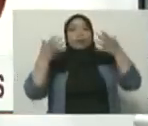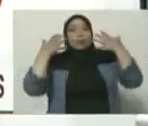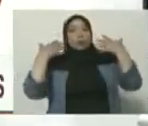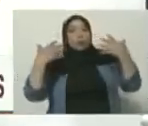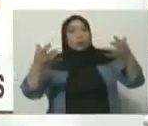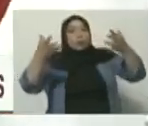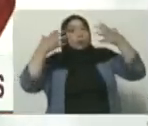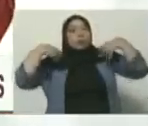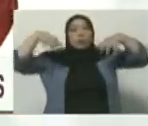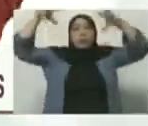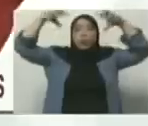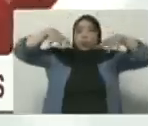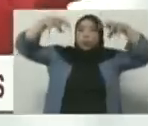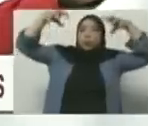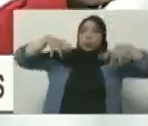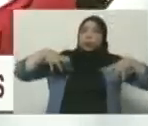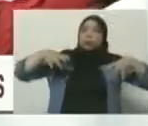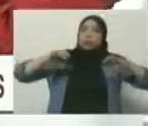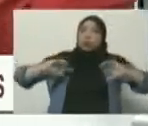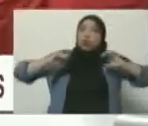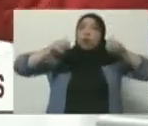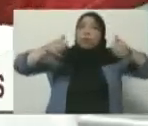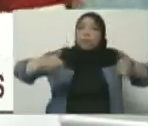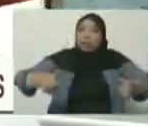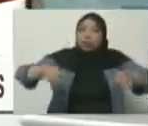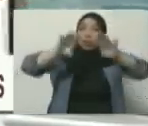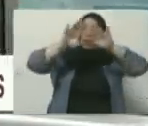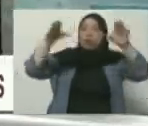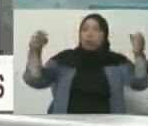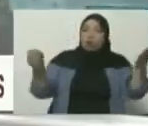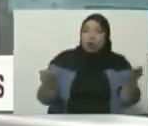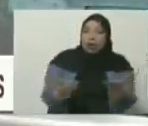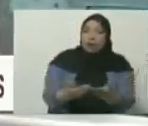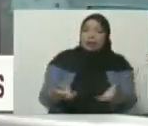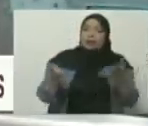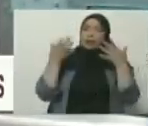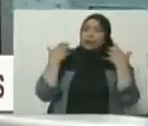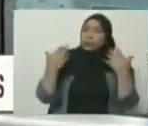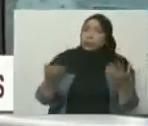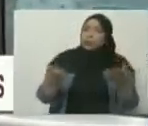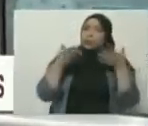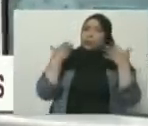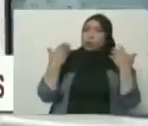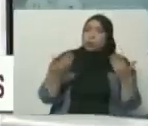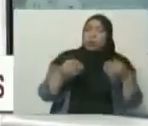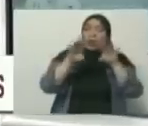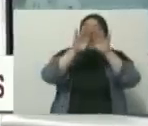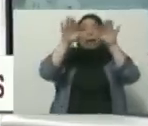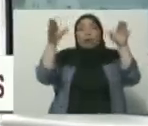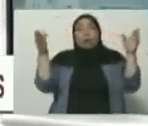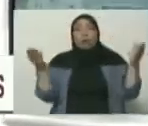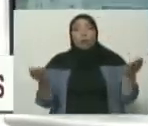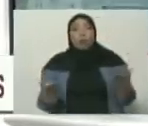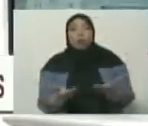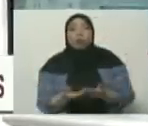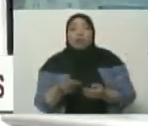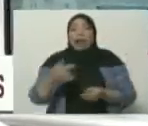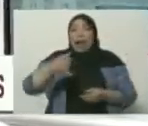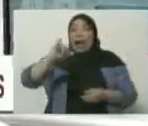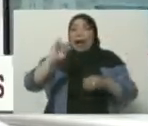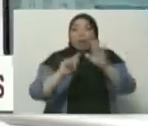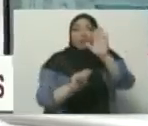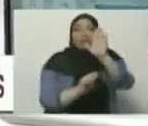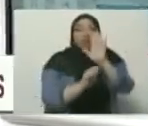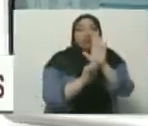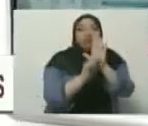climático originado por el calentamiento global. Este ciclón se ha acercado a las costas de Venezuela debido a las altas temperaturas en el